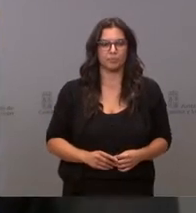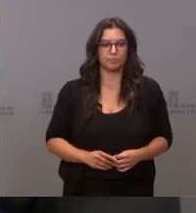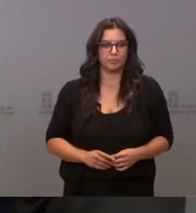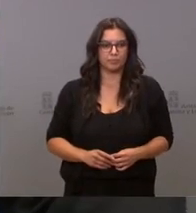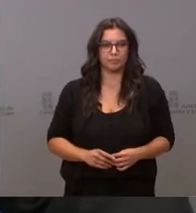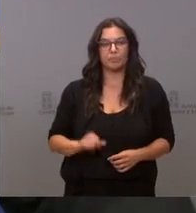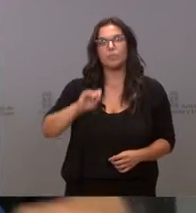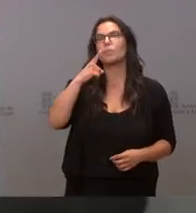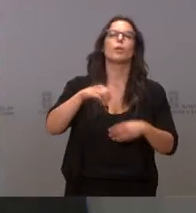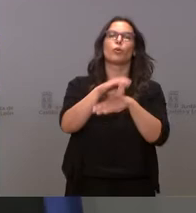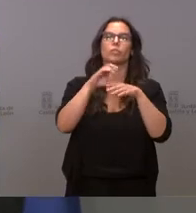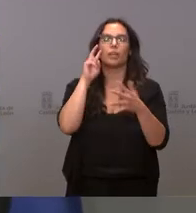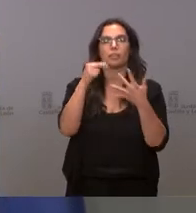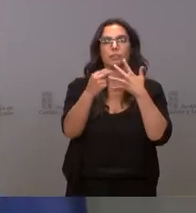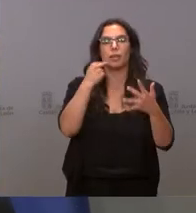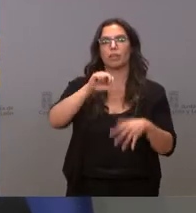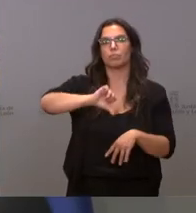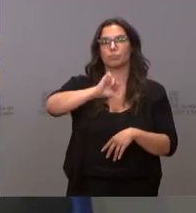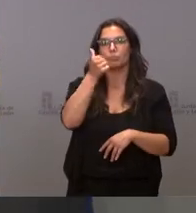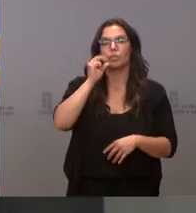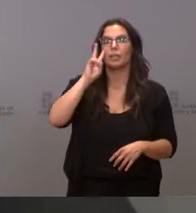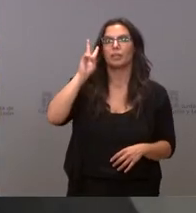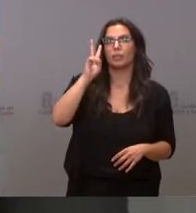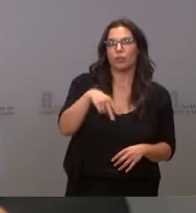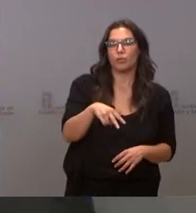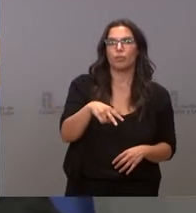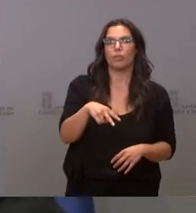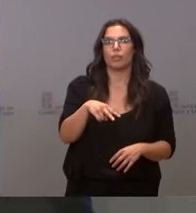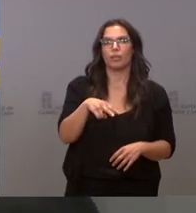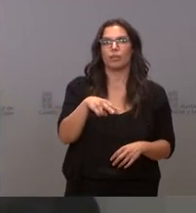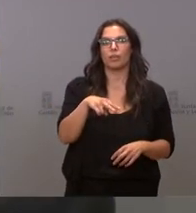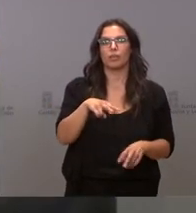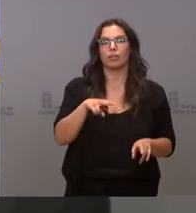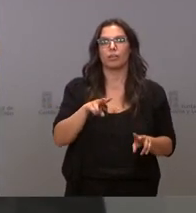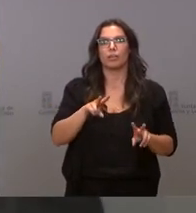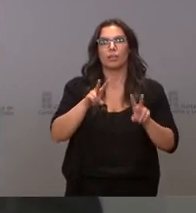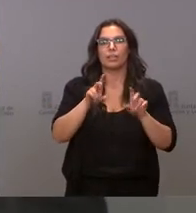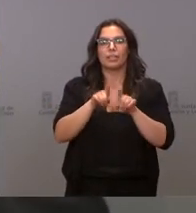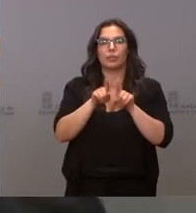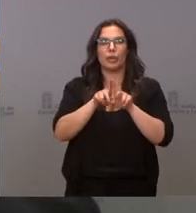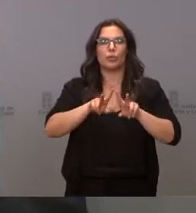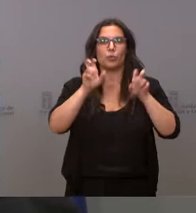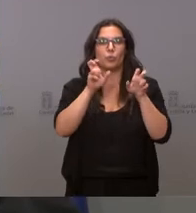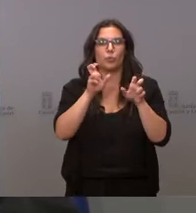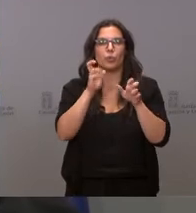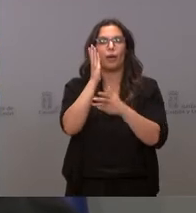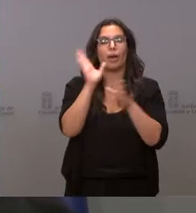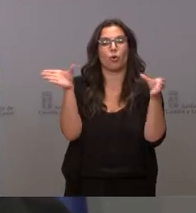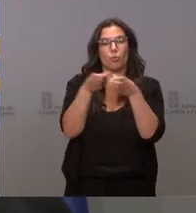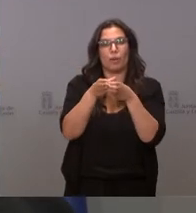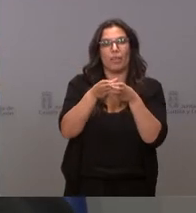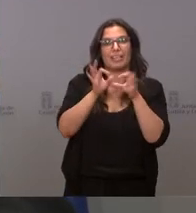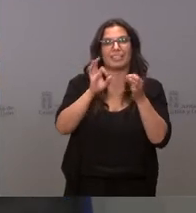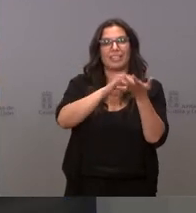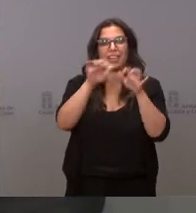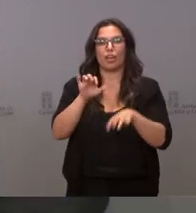empezamos por la Consejería de Transparencia, que aprueba el reconocimiento de una nueva comunidad castellana y leonesa en Argentina. Se trata